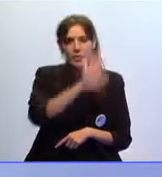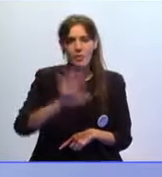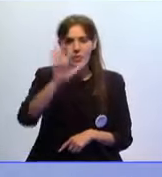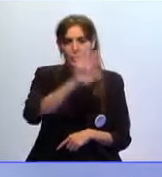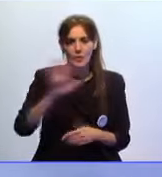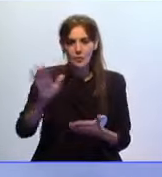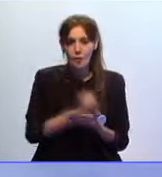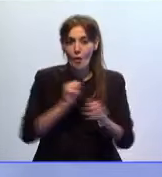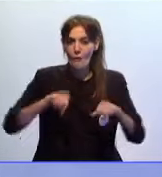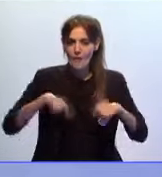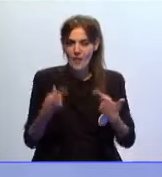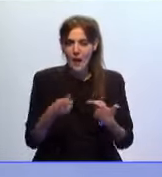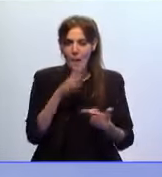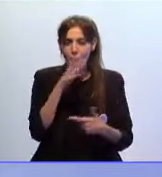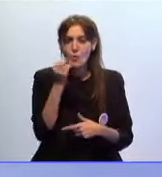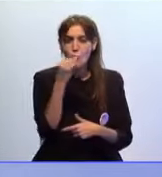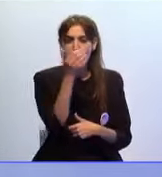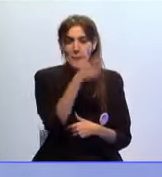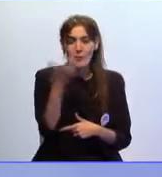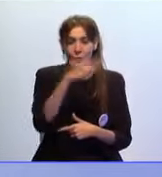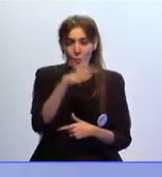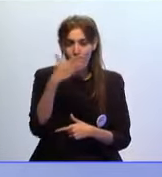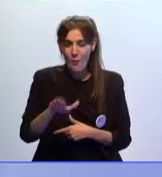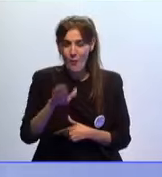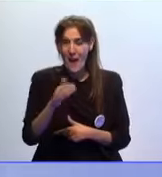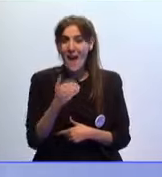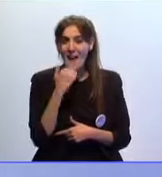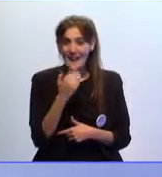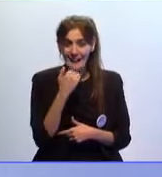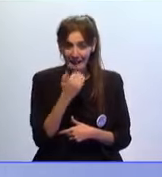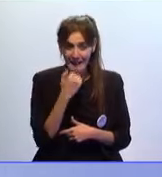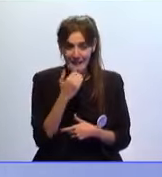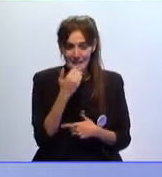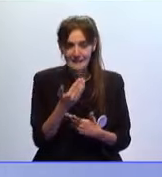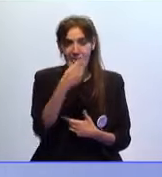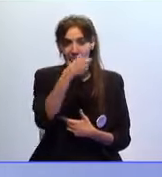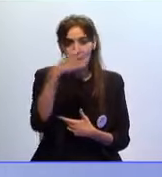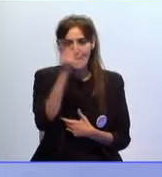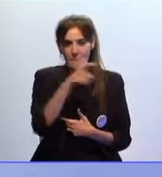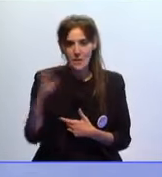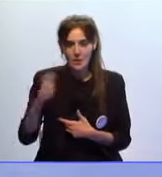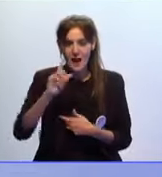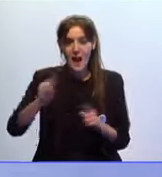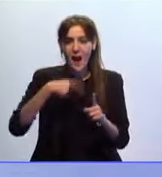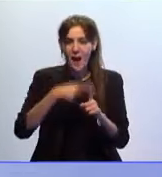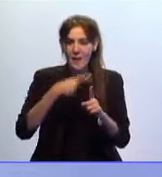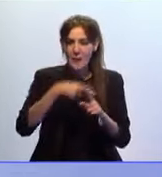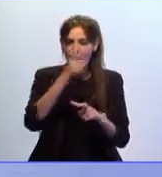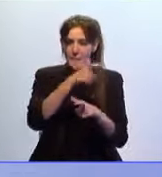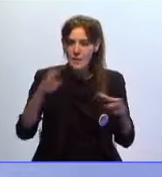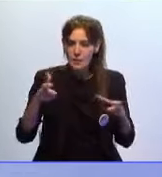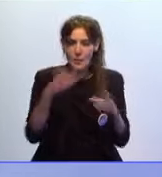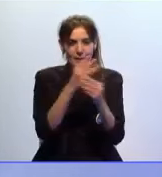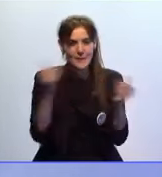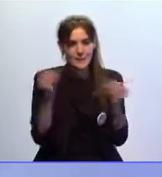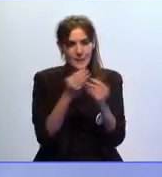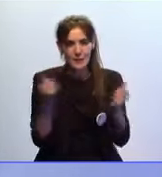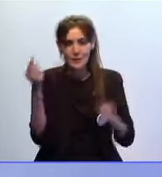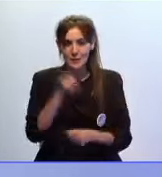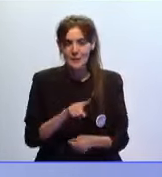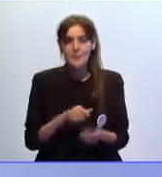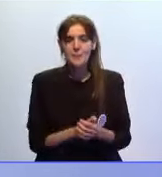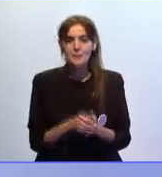y es que la cifra de fallecidos ronda ya las 100 personas, junto a decenas de desaparecidos.